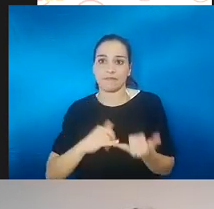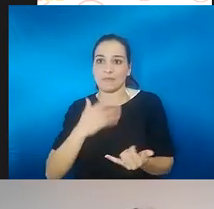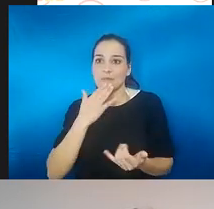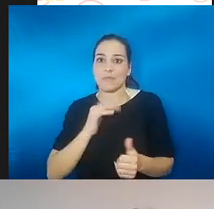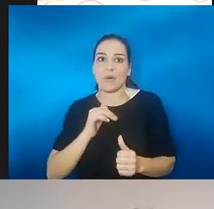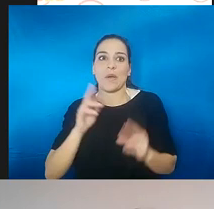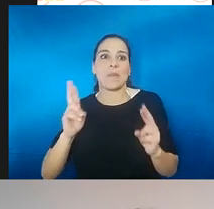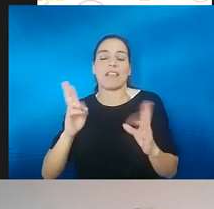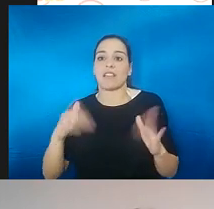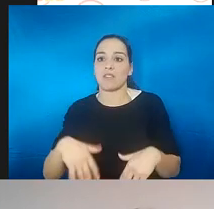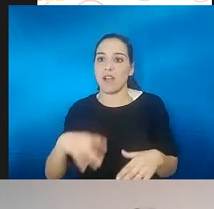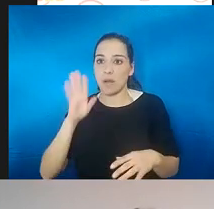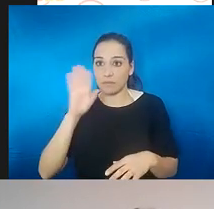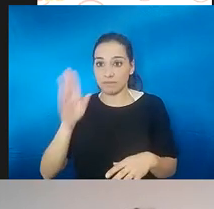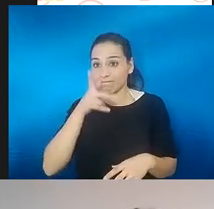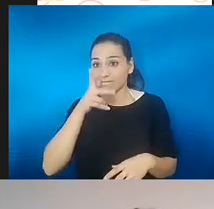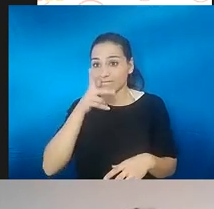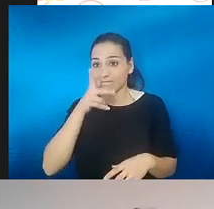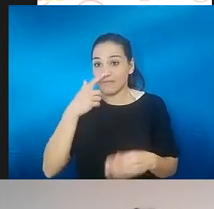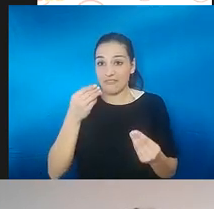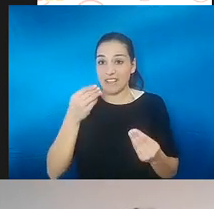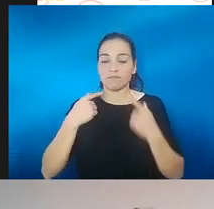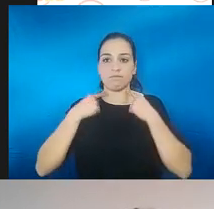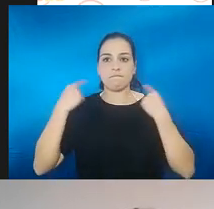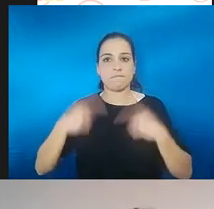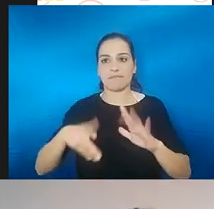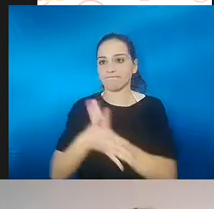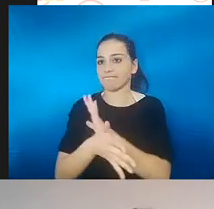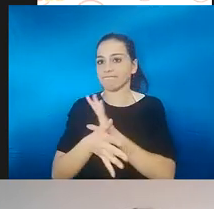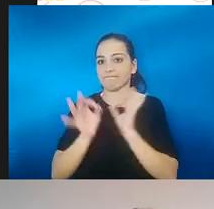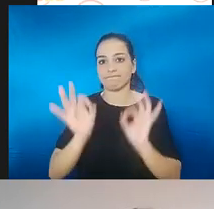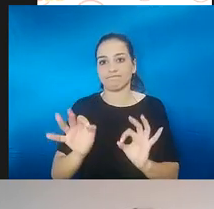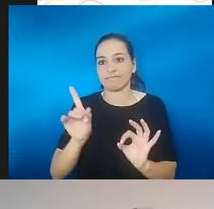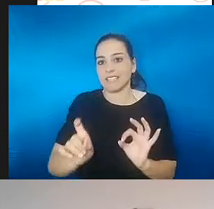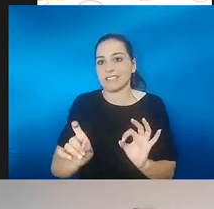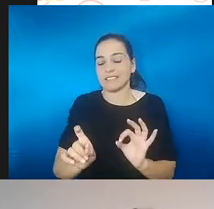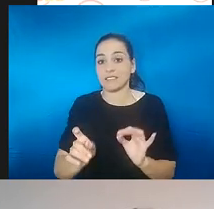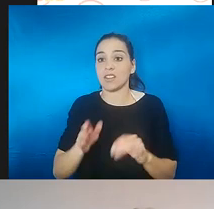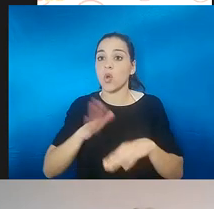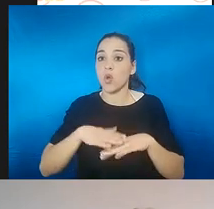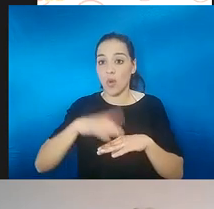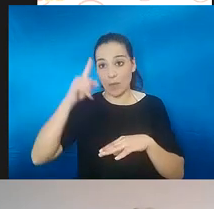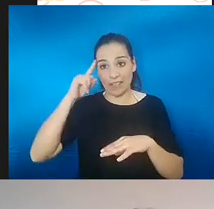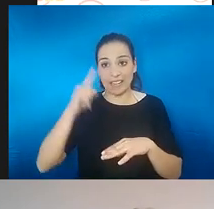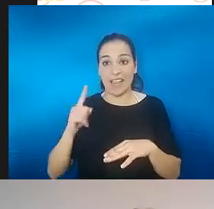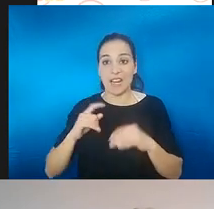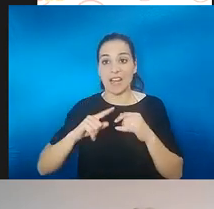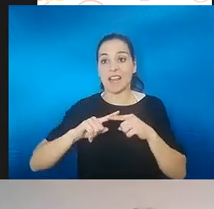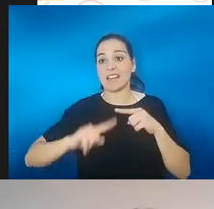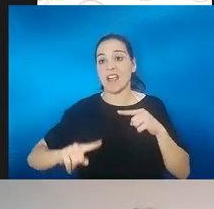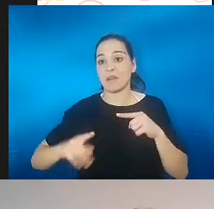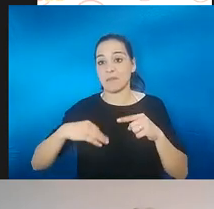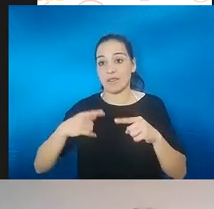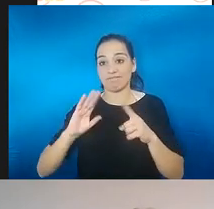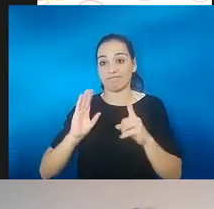perdido esto para siempre. Sobre todo un caso como el mío, que es una sección de un nervio. Que a lo mejor no es igual que otros, que son inflamaciones.